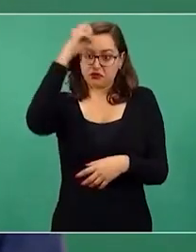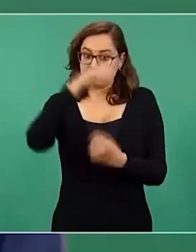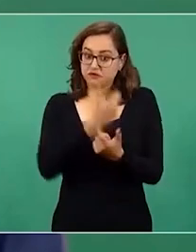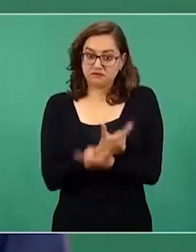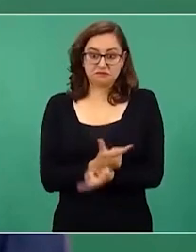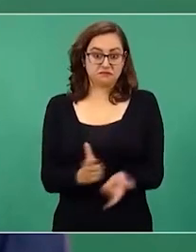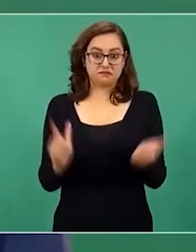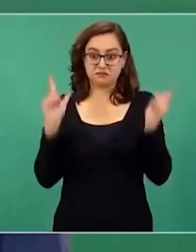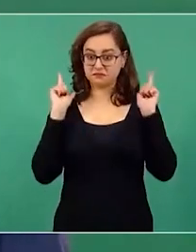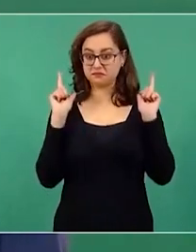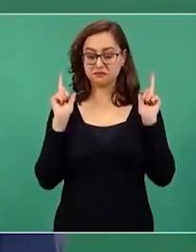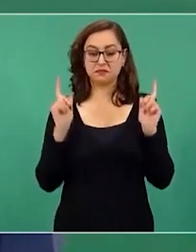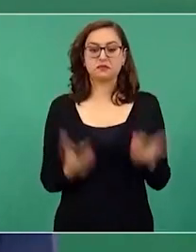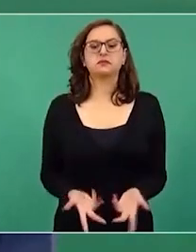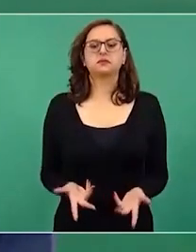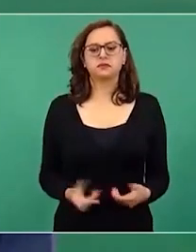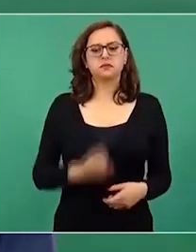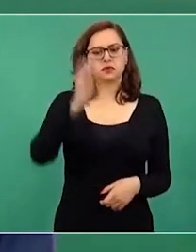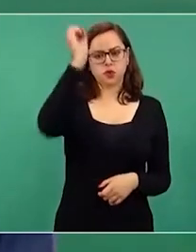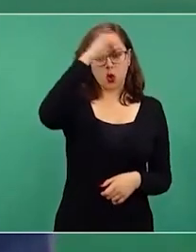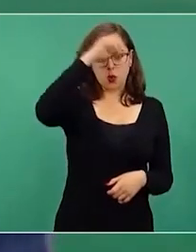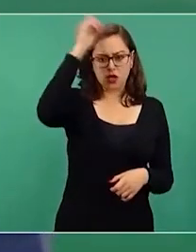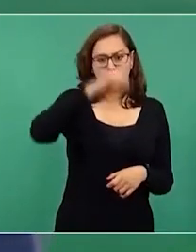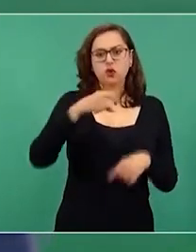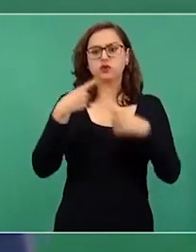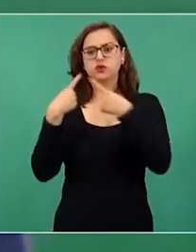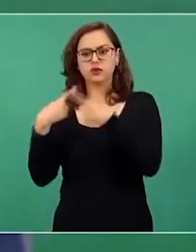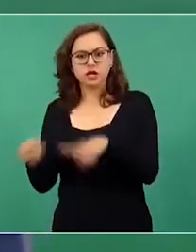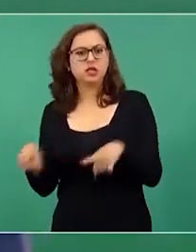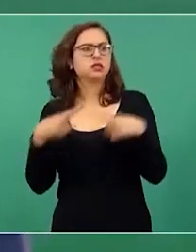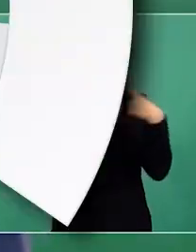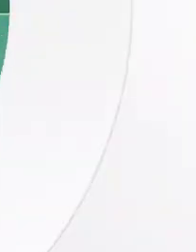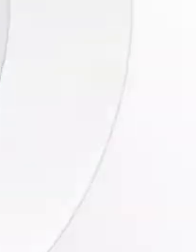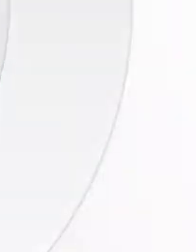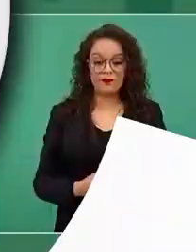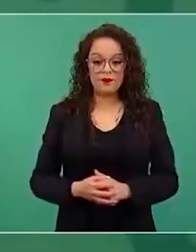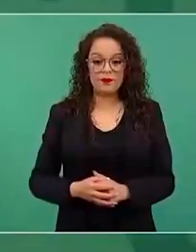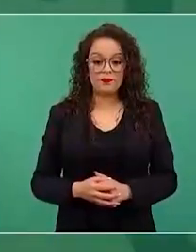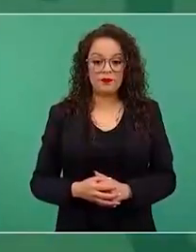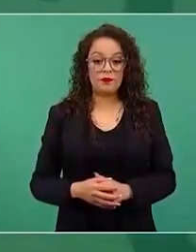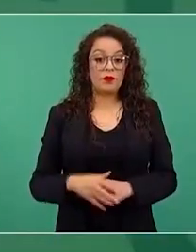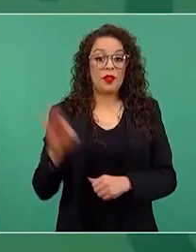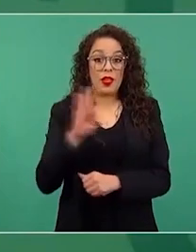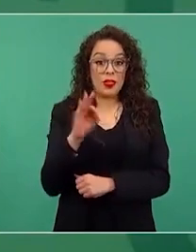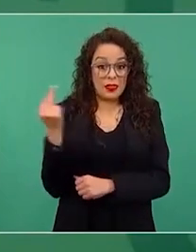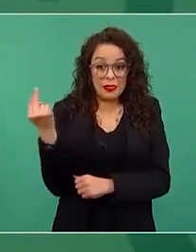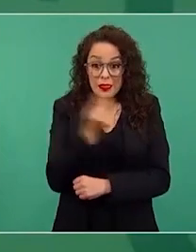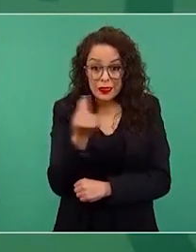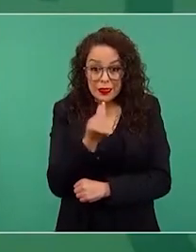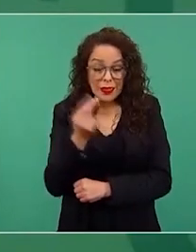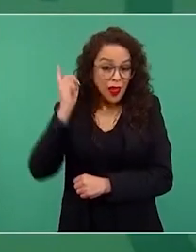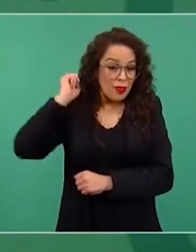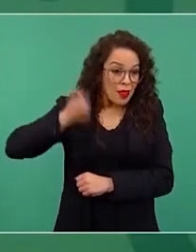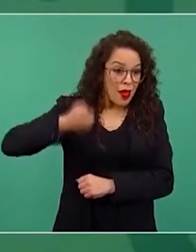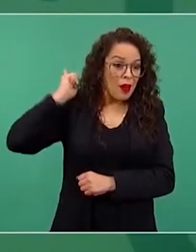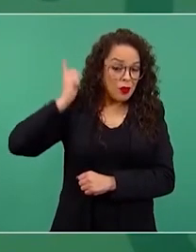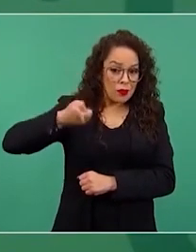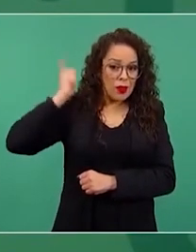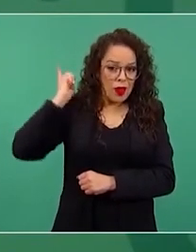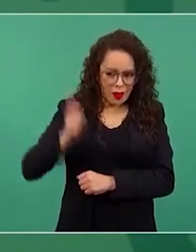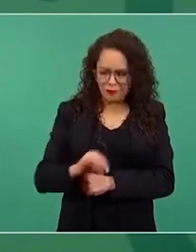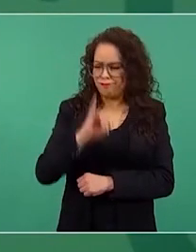podemos tener diferencias, pero sin agresiones, diario, vamos a estar informando